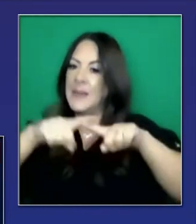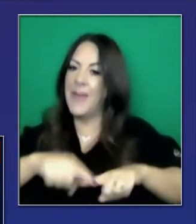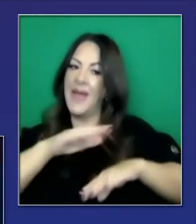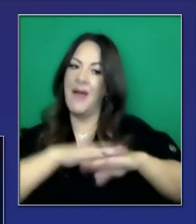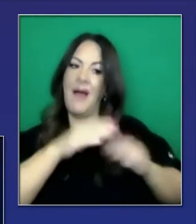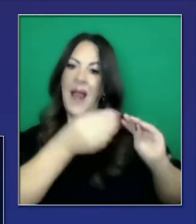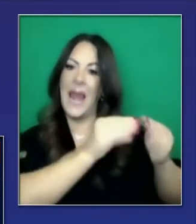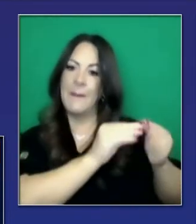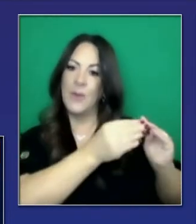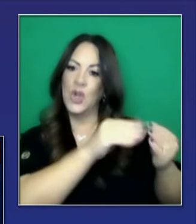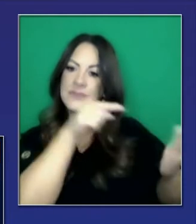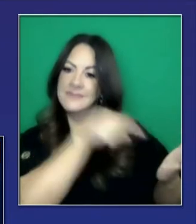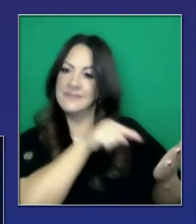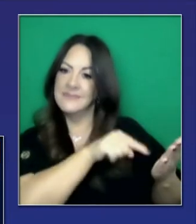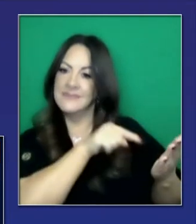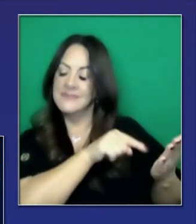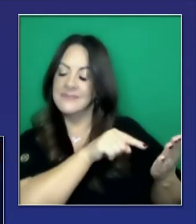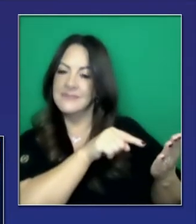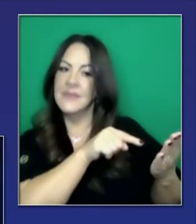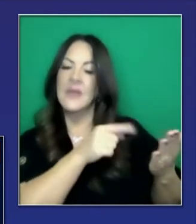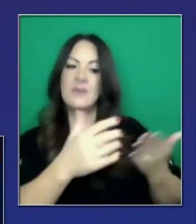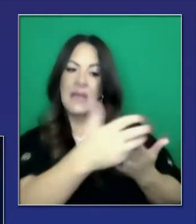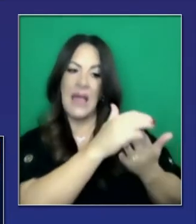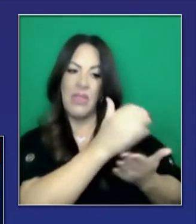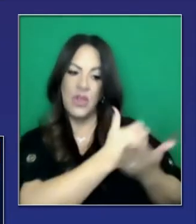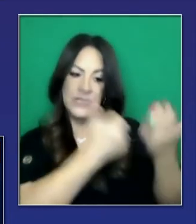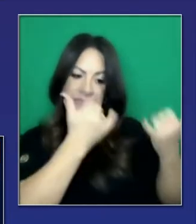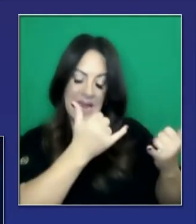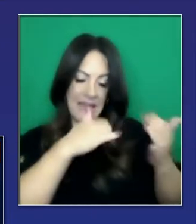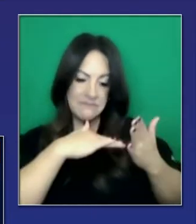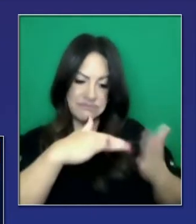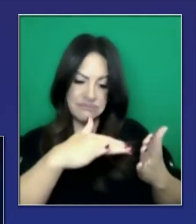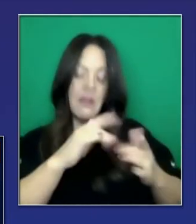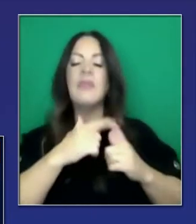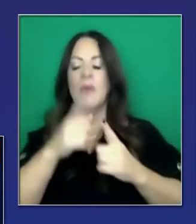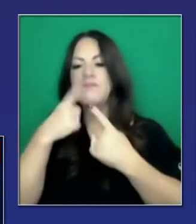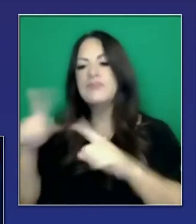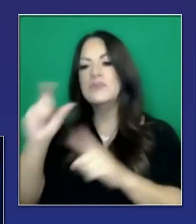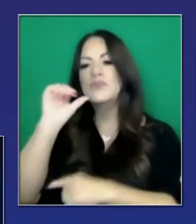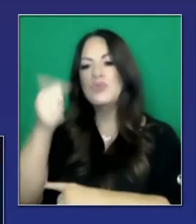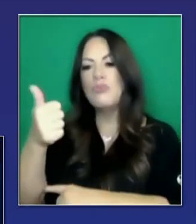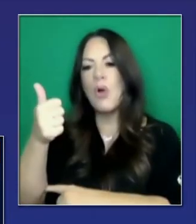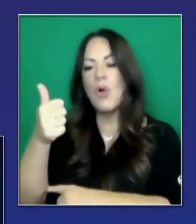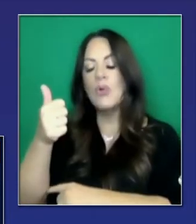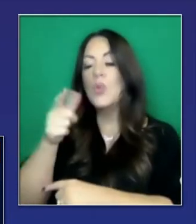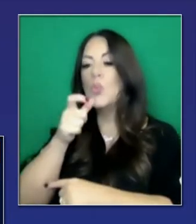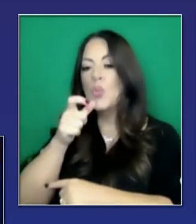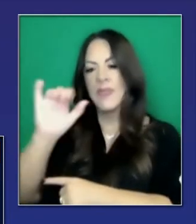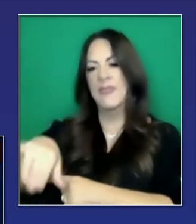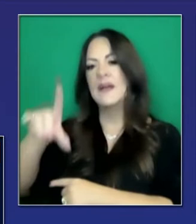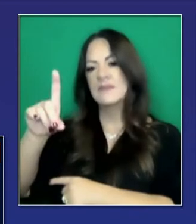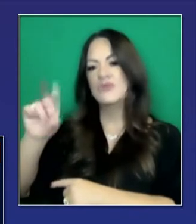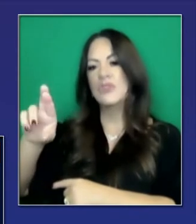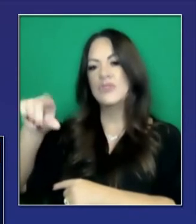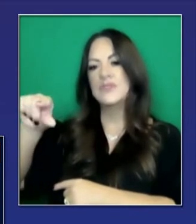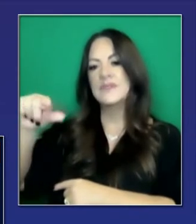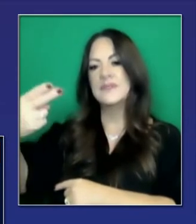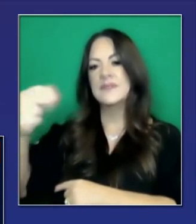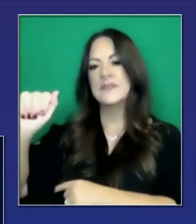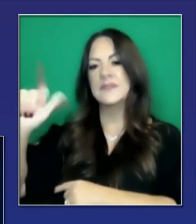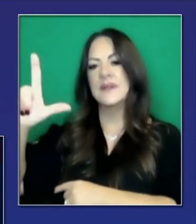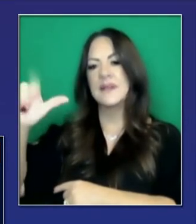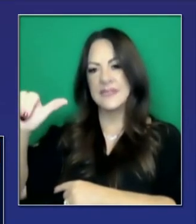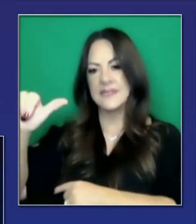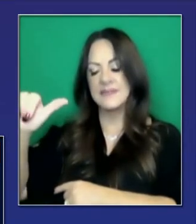basará en la data que se recoja hoy para completar ese periodo de tres semanas. Y el doctor Ghali les dará una reseña mañana